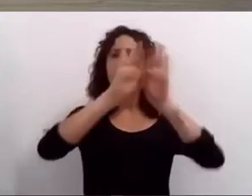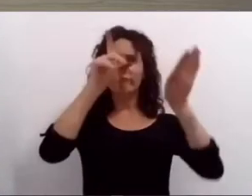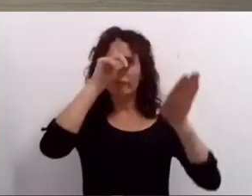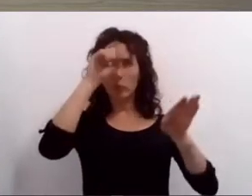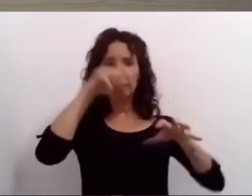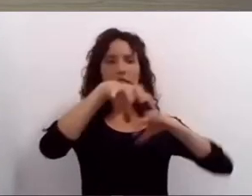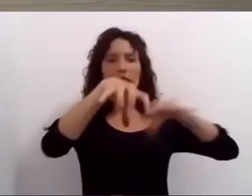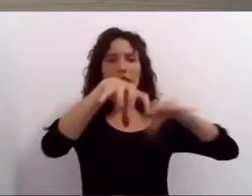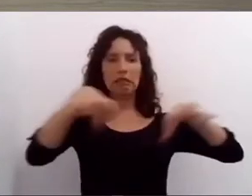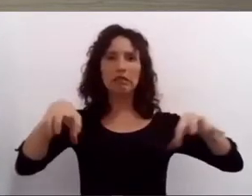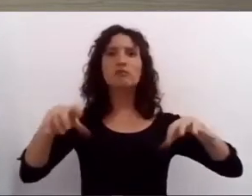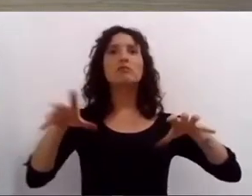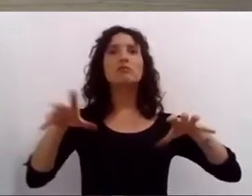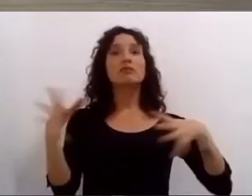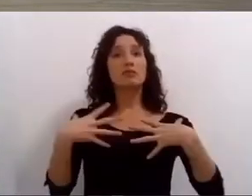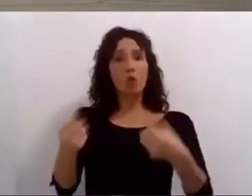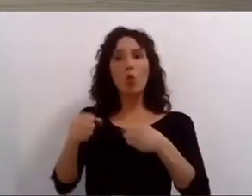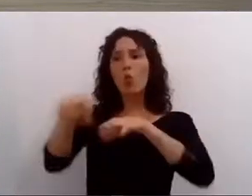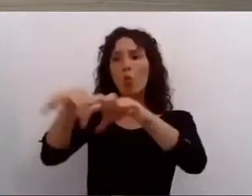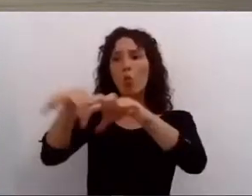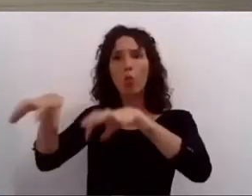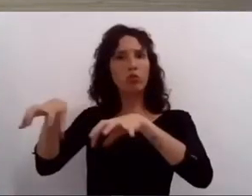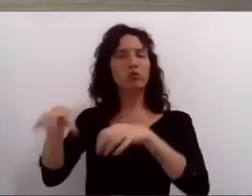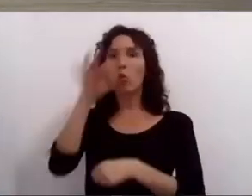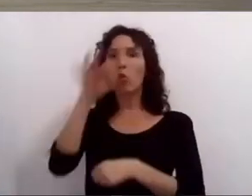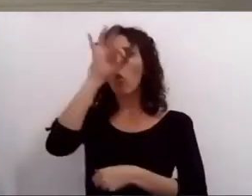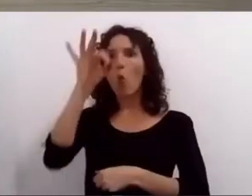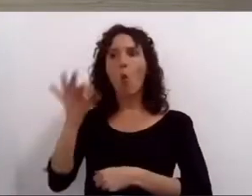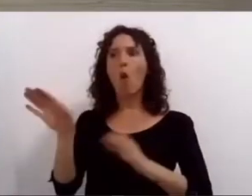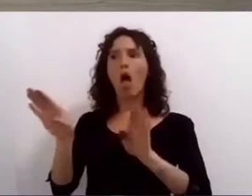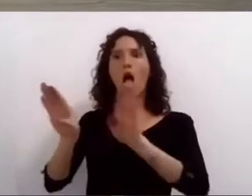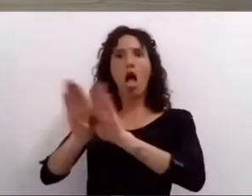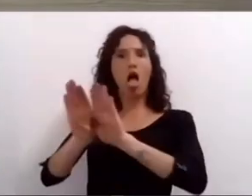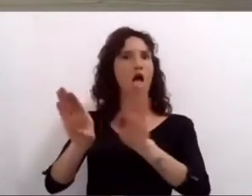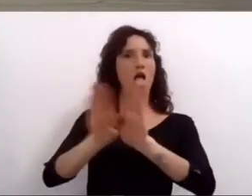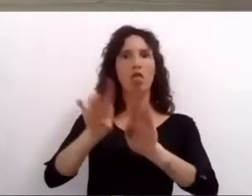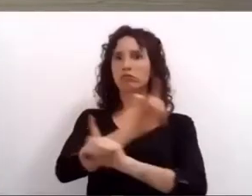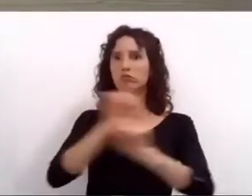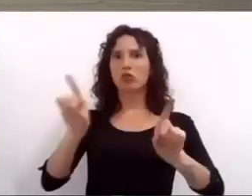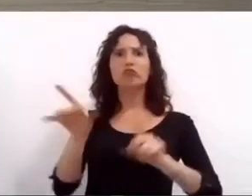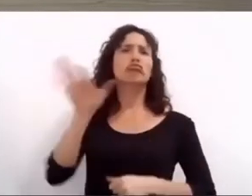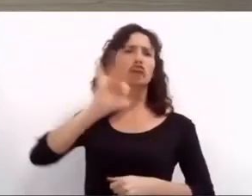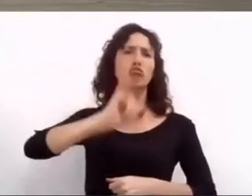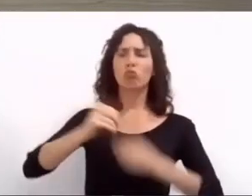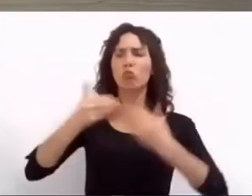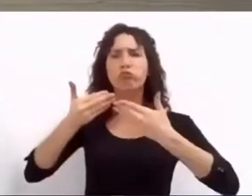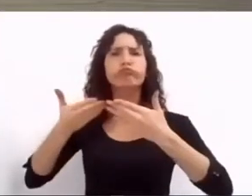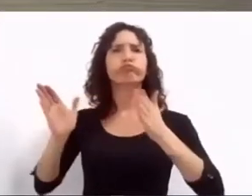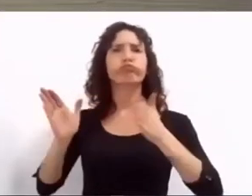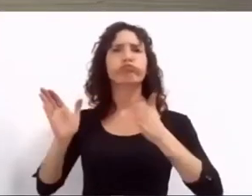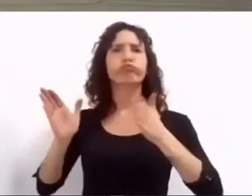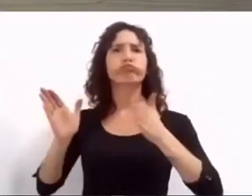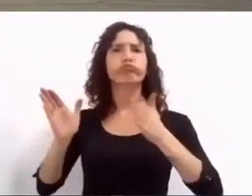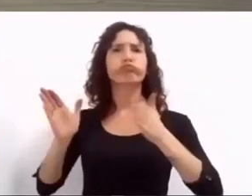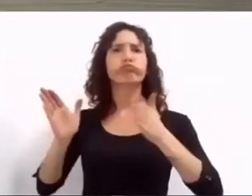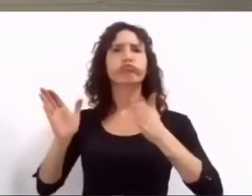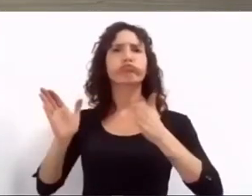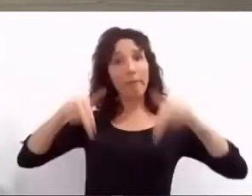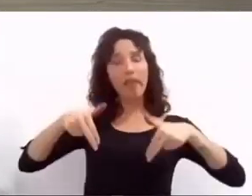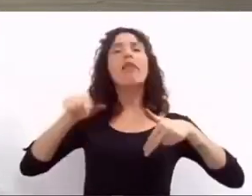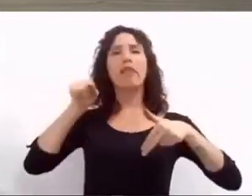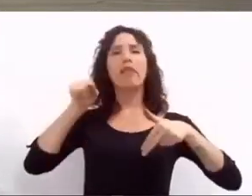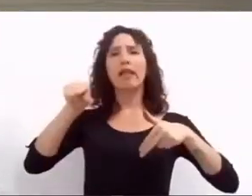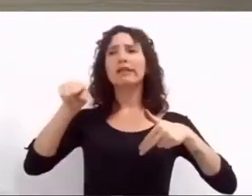convivencia barrial no cerraran ni un solo día haciendo realidad nuestros planes pusimos en marcha el programa